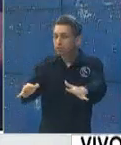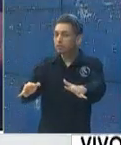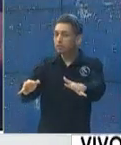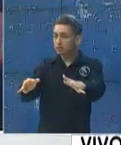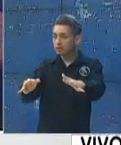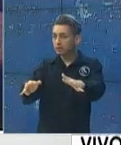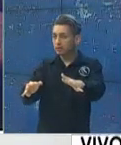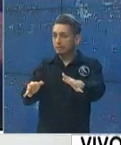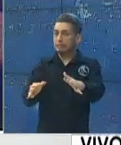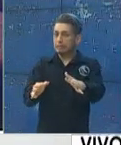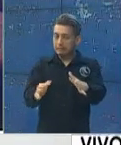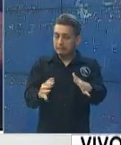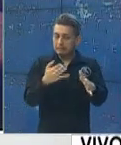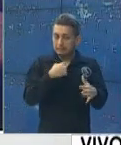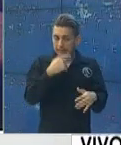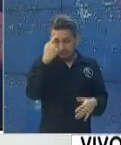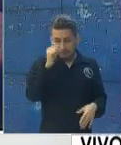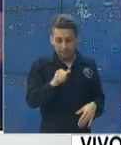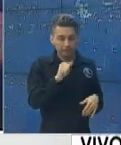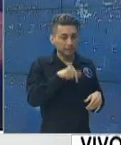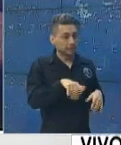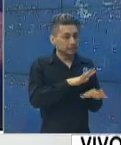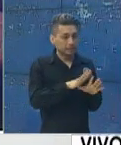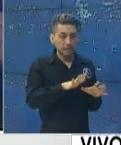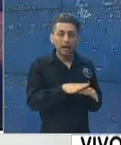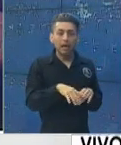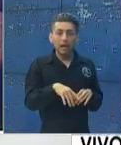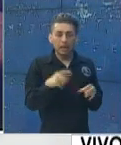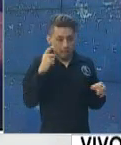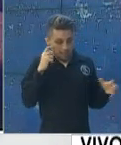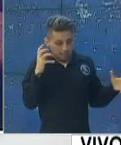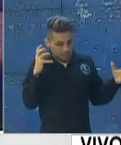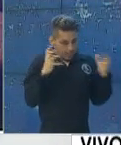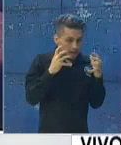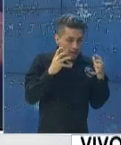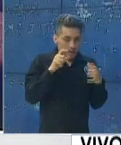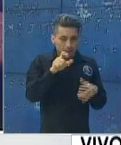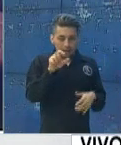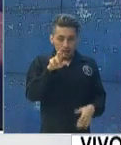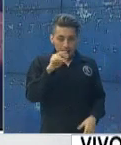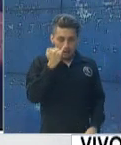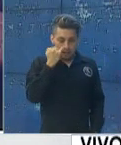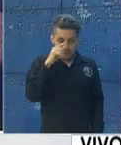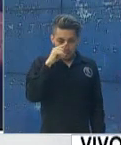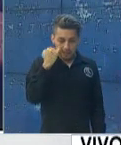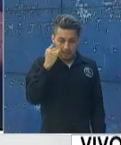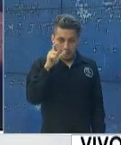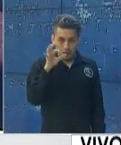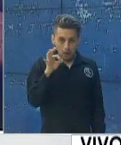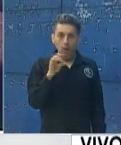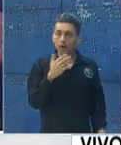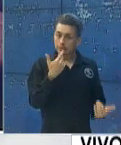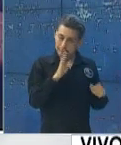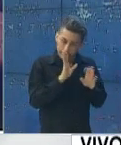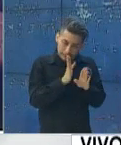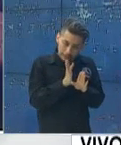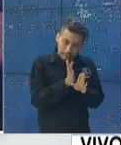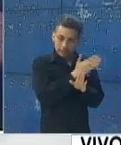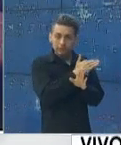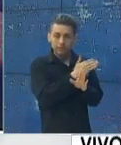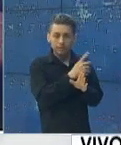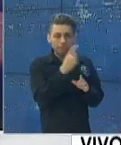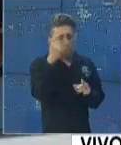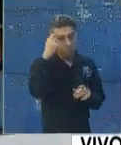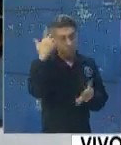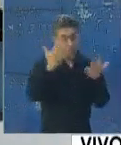como todos, que estemos ya pasando la etapa crítica, sin embargo, hemos visualizado que todavía en el mes de